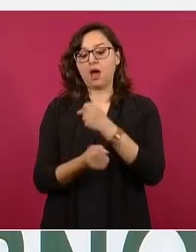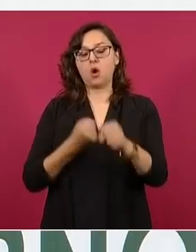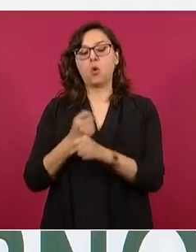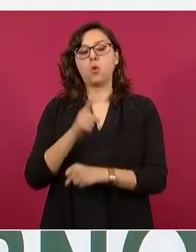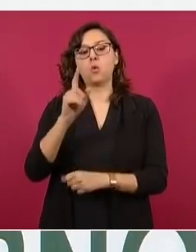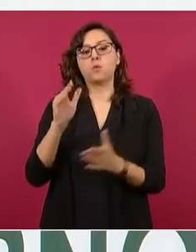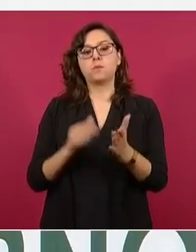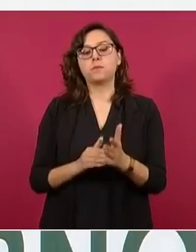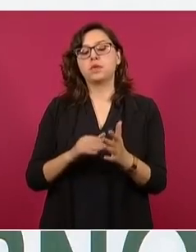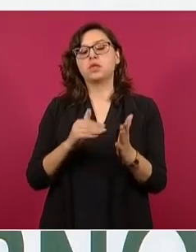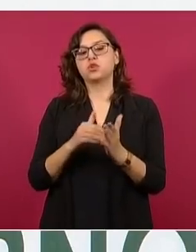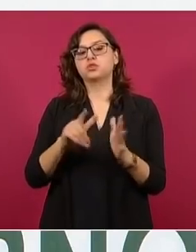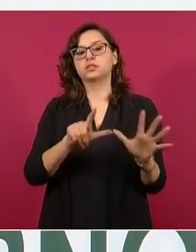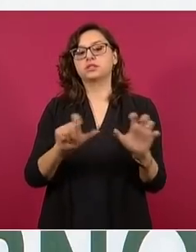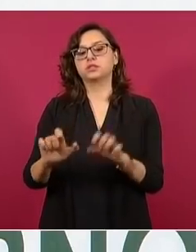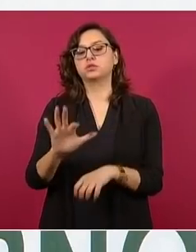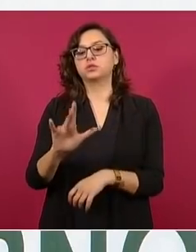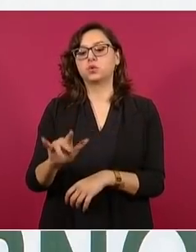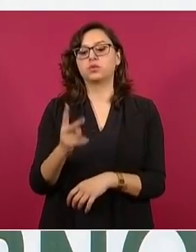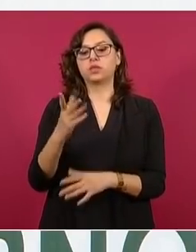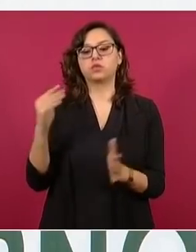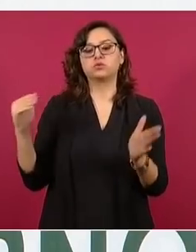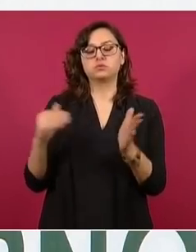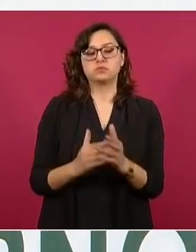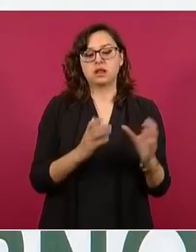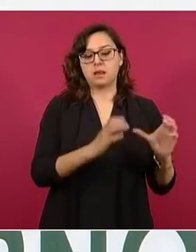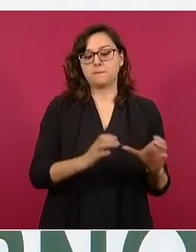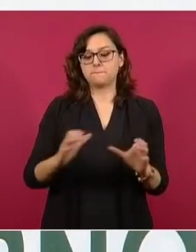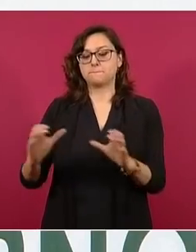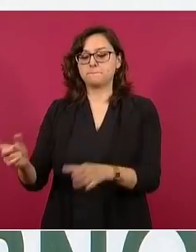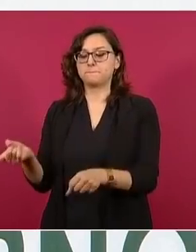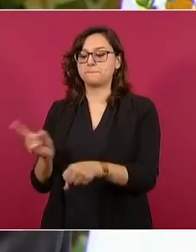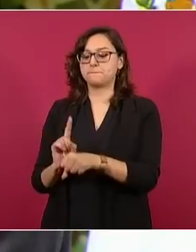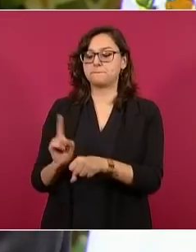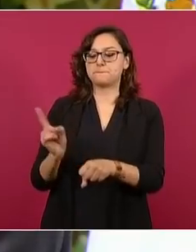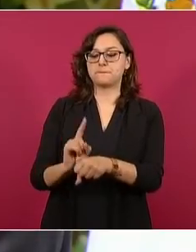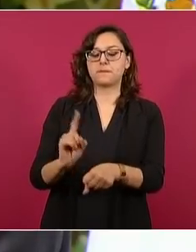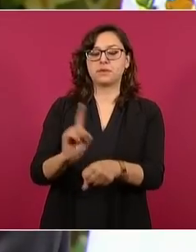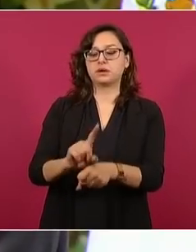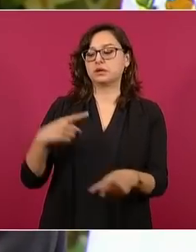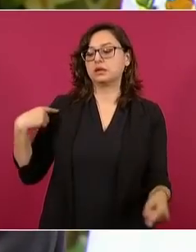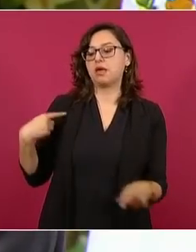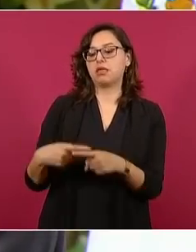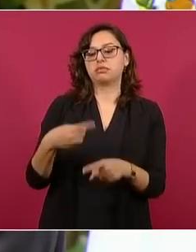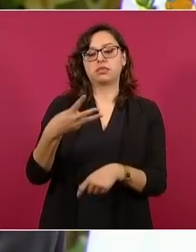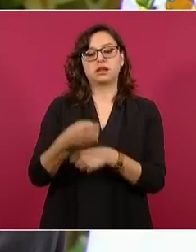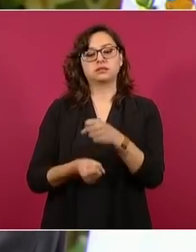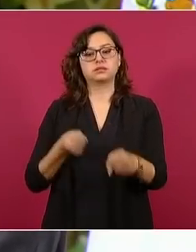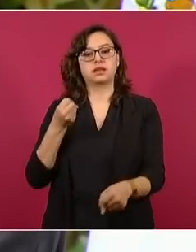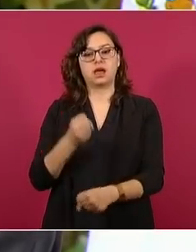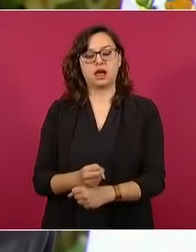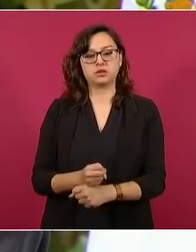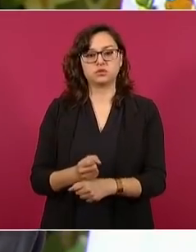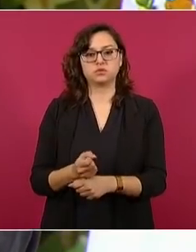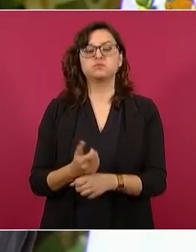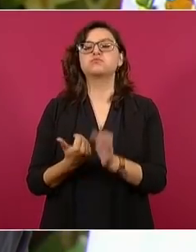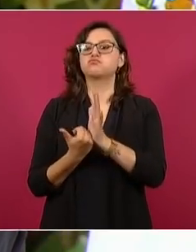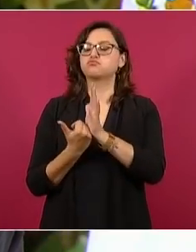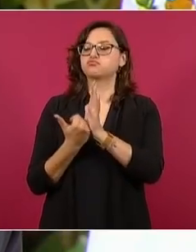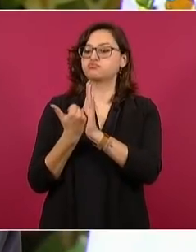barriles diarios. Desde que llegamos al gobierno hemos incrementado nuestra capacidad